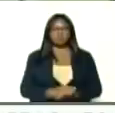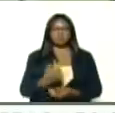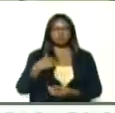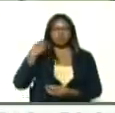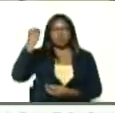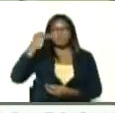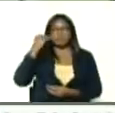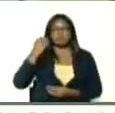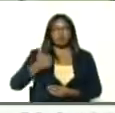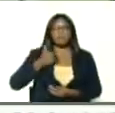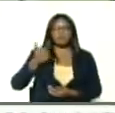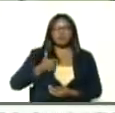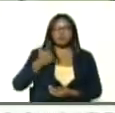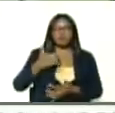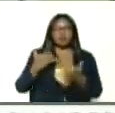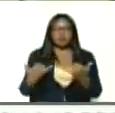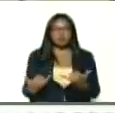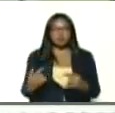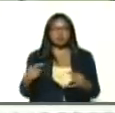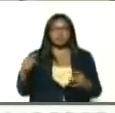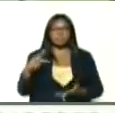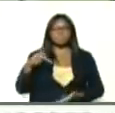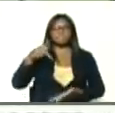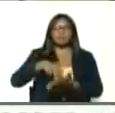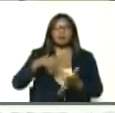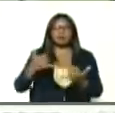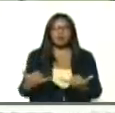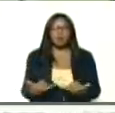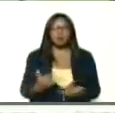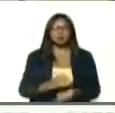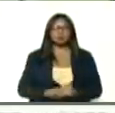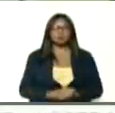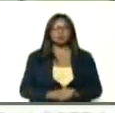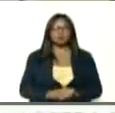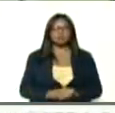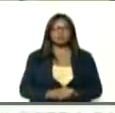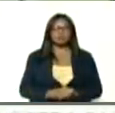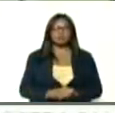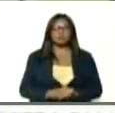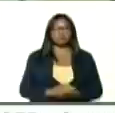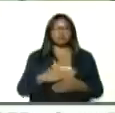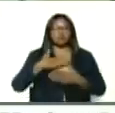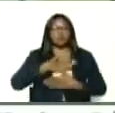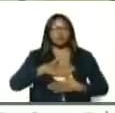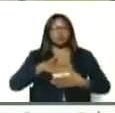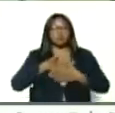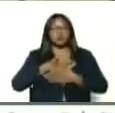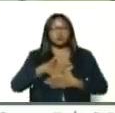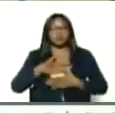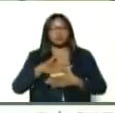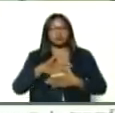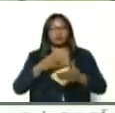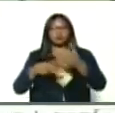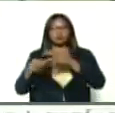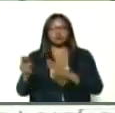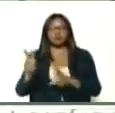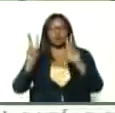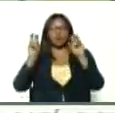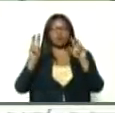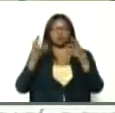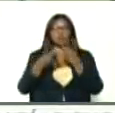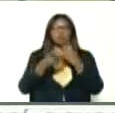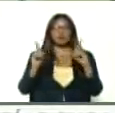estamos, en la oportunidad, de dar un salto, gigantesco, de calidad, en la construcción, de una nueva